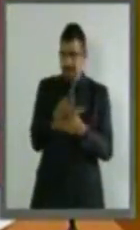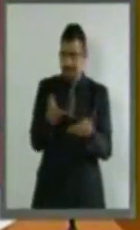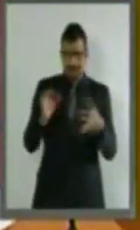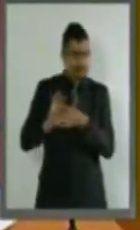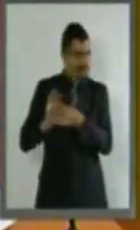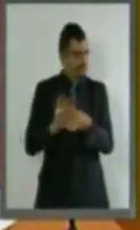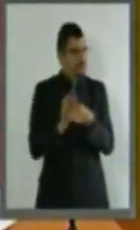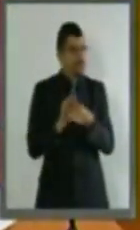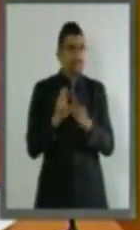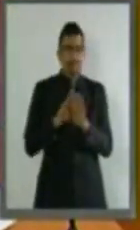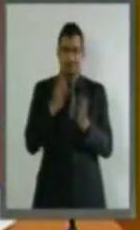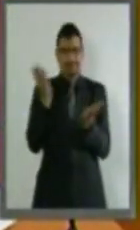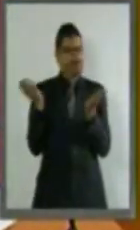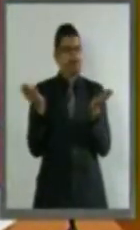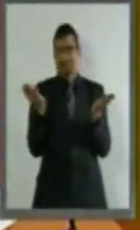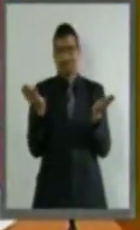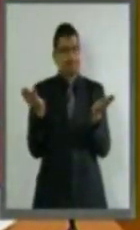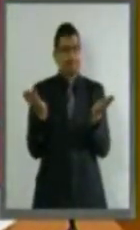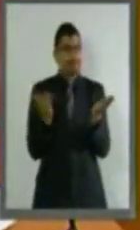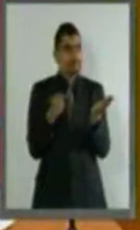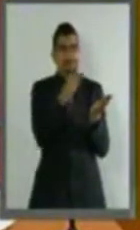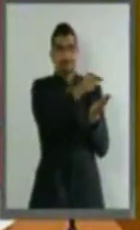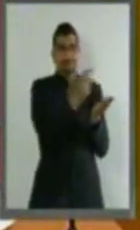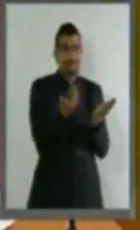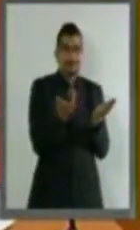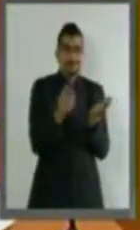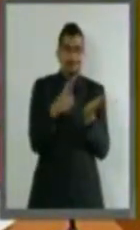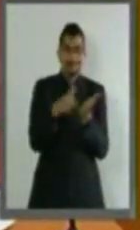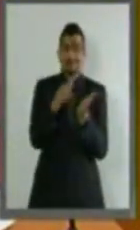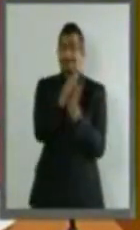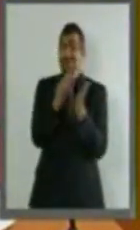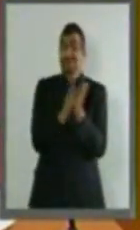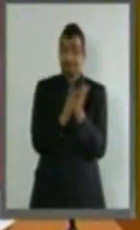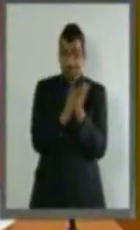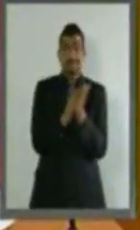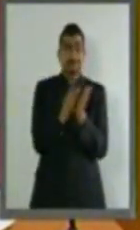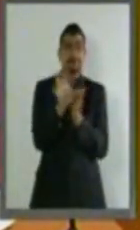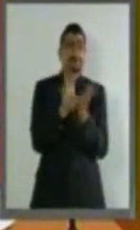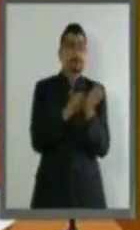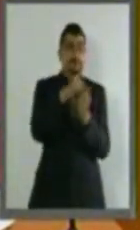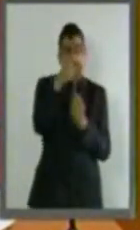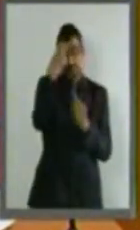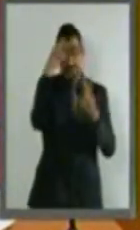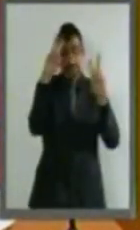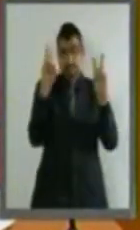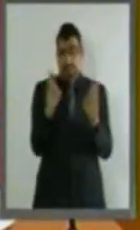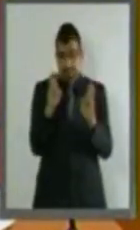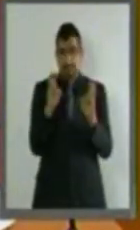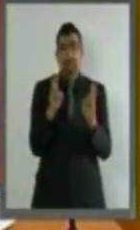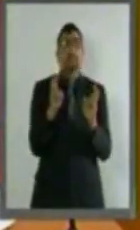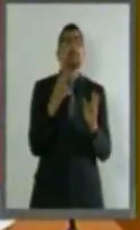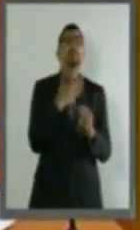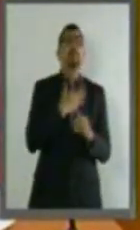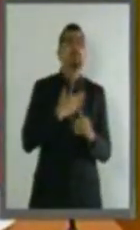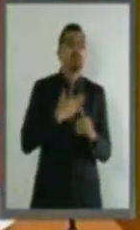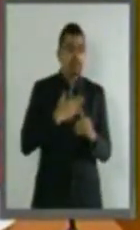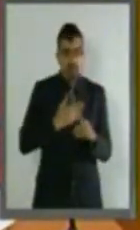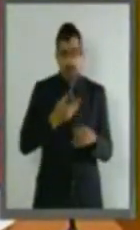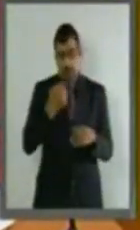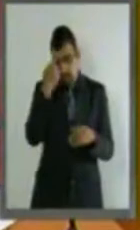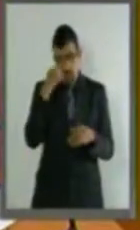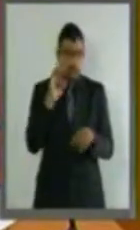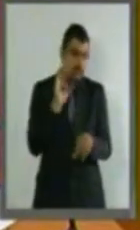contrapesos. De ahí que la reforma constitucional en materia de justicia laboral acentuara la